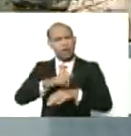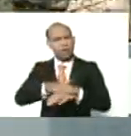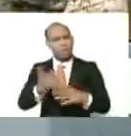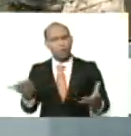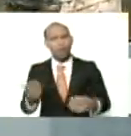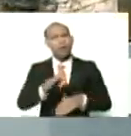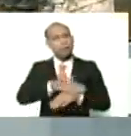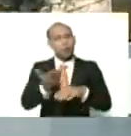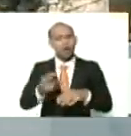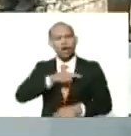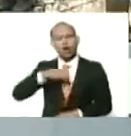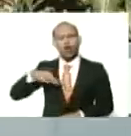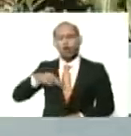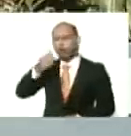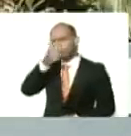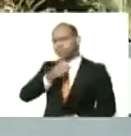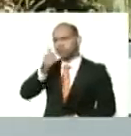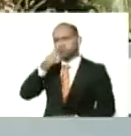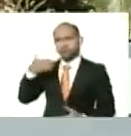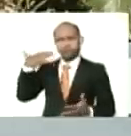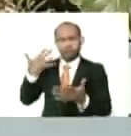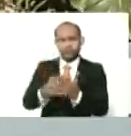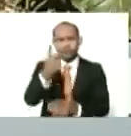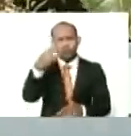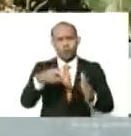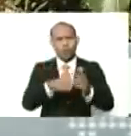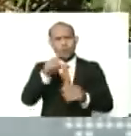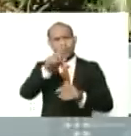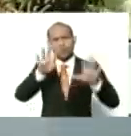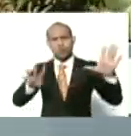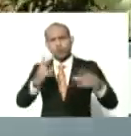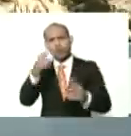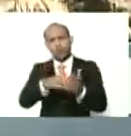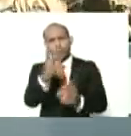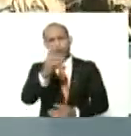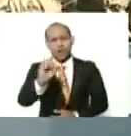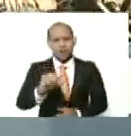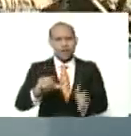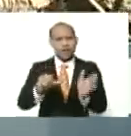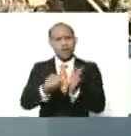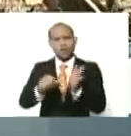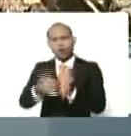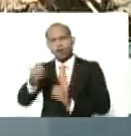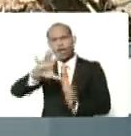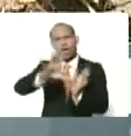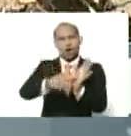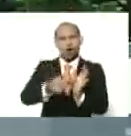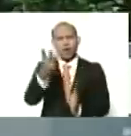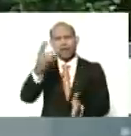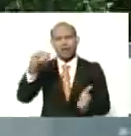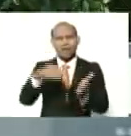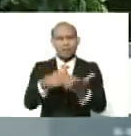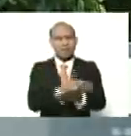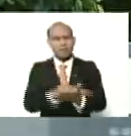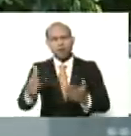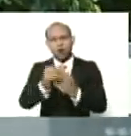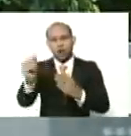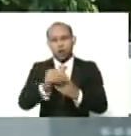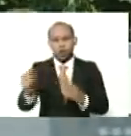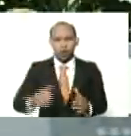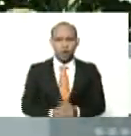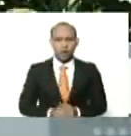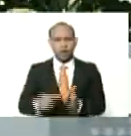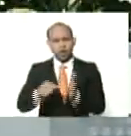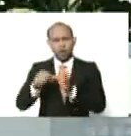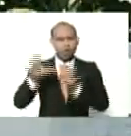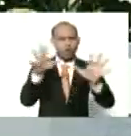Porque hemos resistido estos años, 2019, 2020, donde nos robaron 30 mil millones de dólares, donde